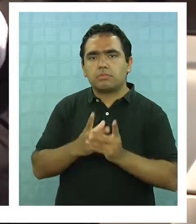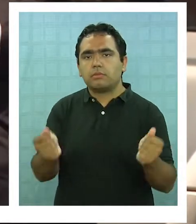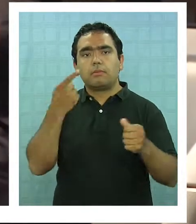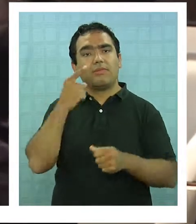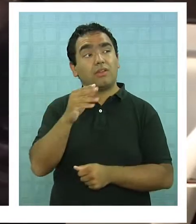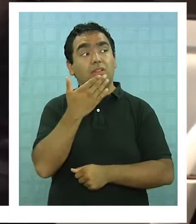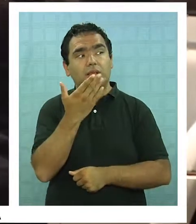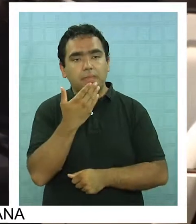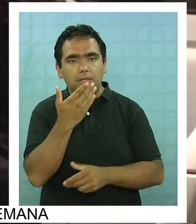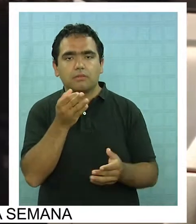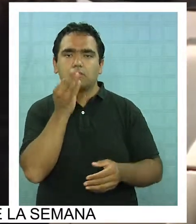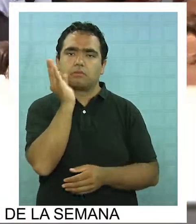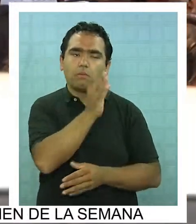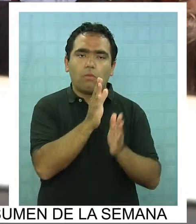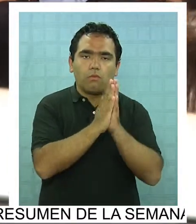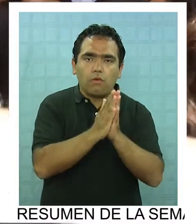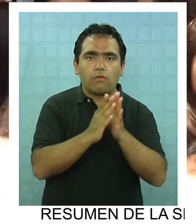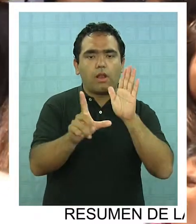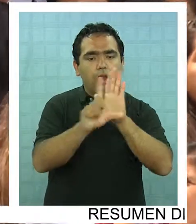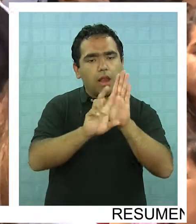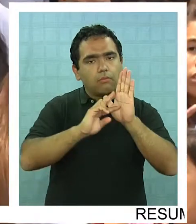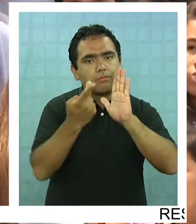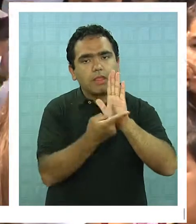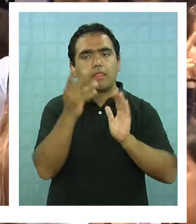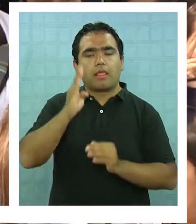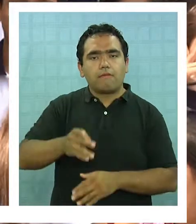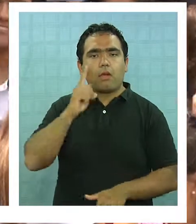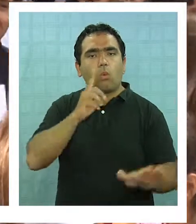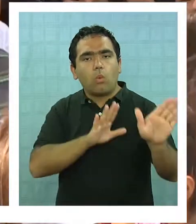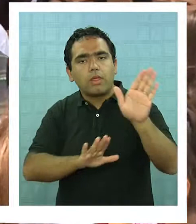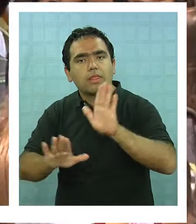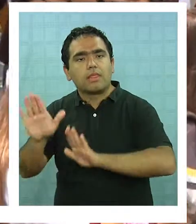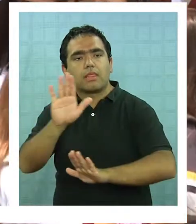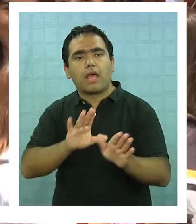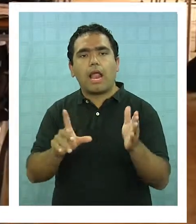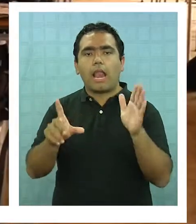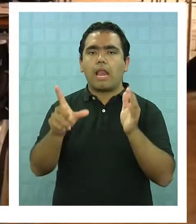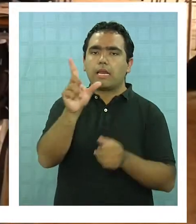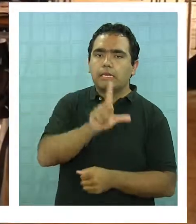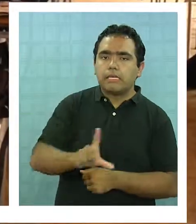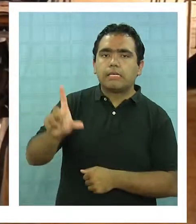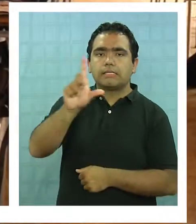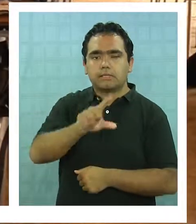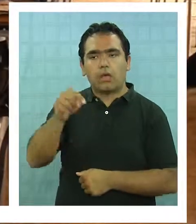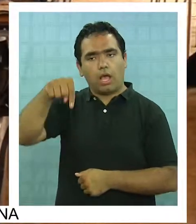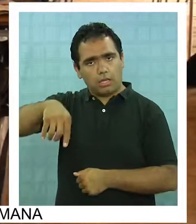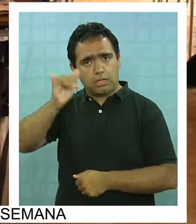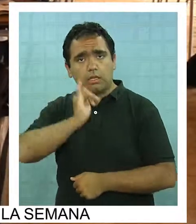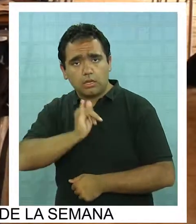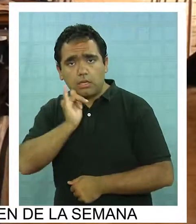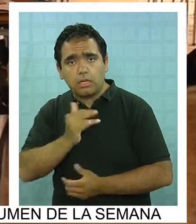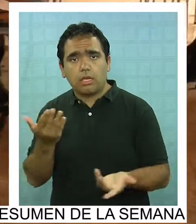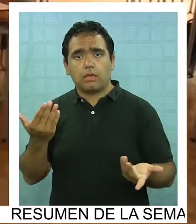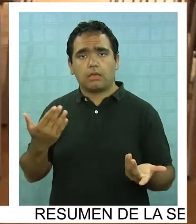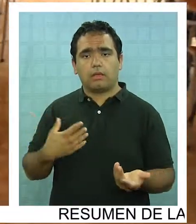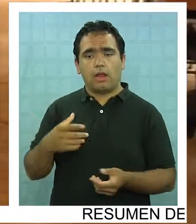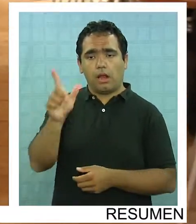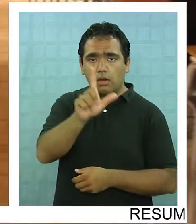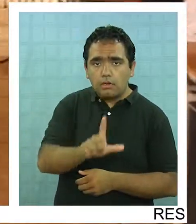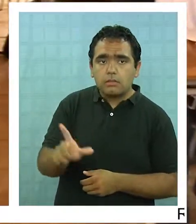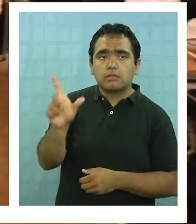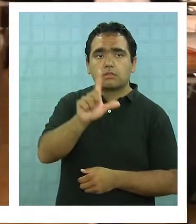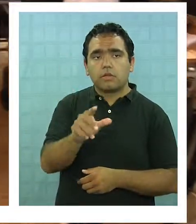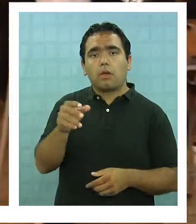a que sus reformas no van a ser buenas si no protege a los liceos. Hay que meterle plata a los liceos de Iquique. Hay que hacer de los liceos